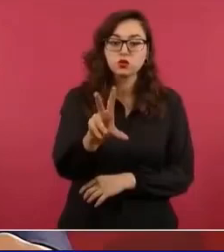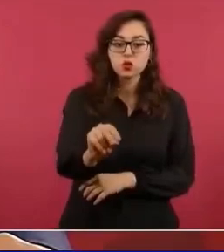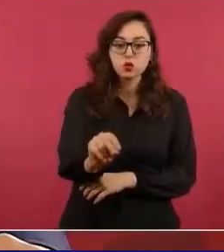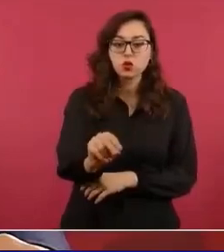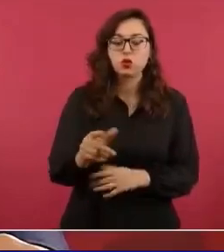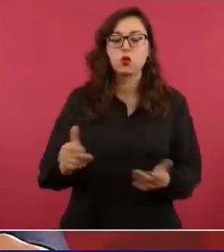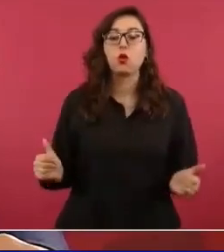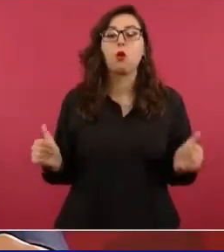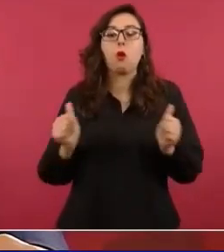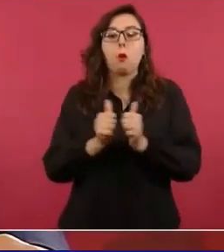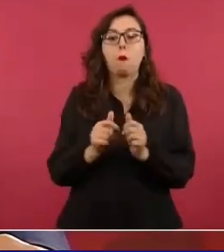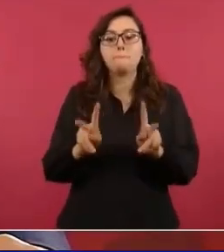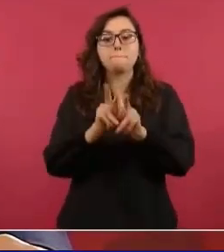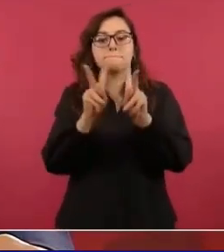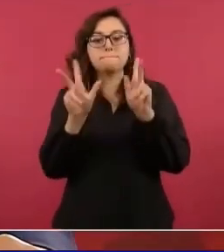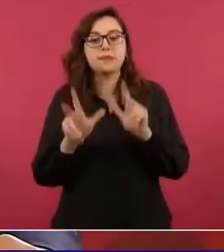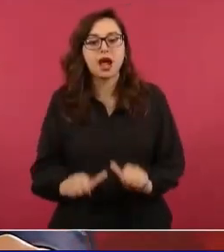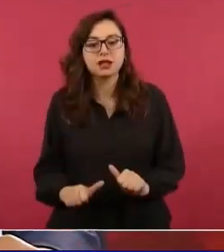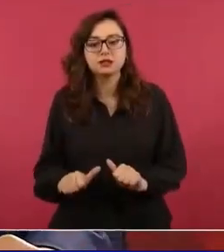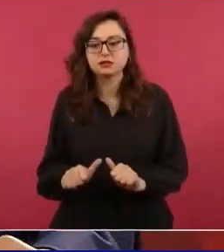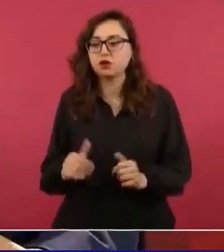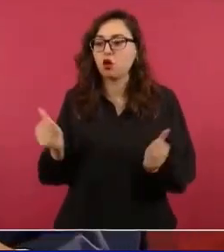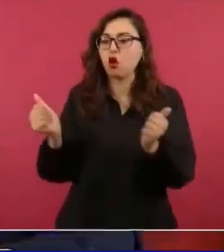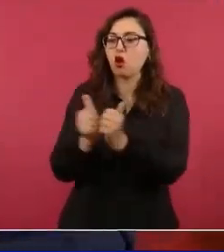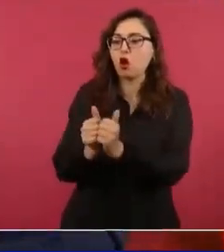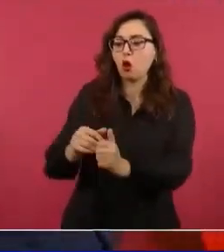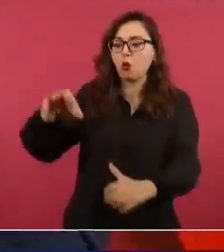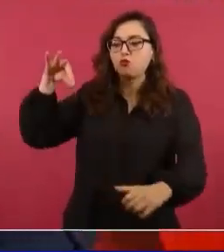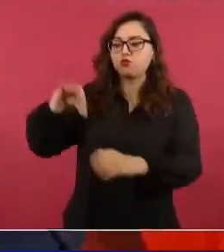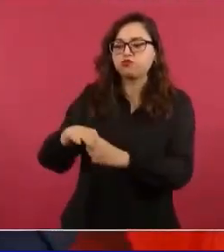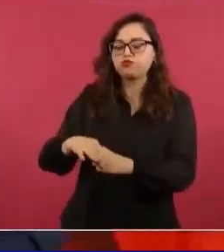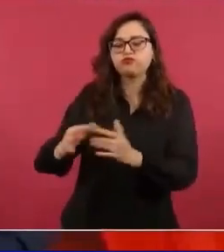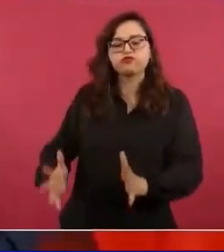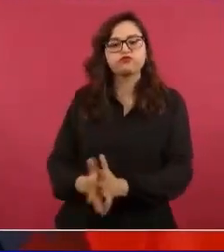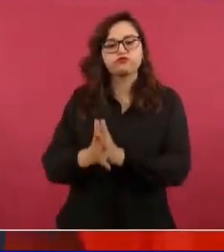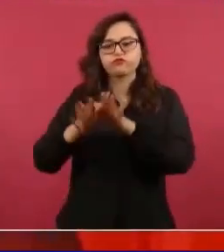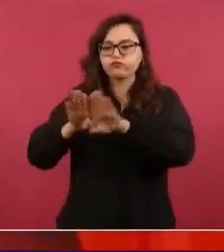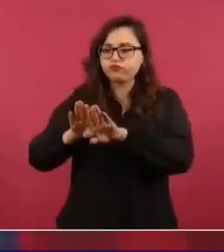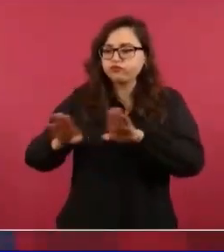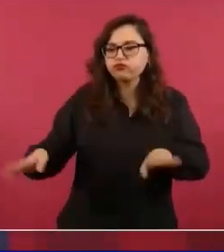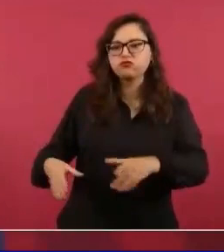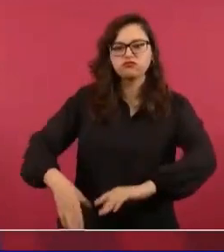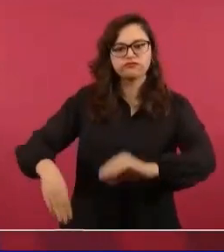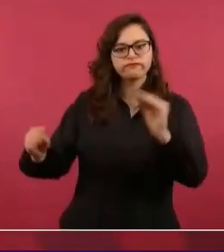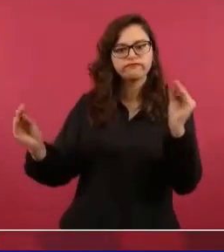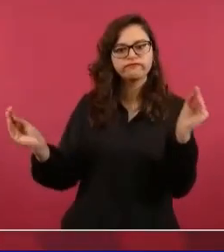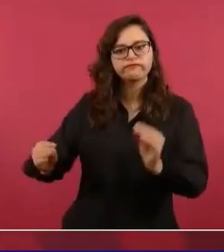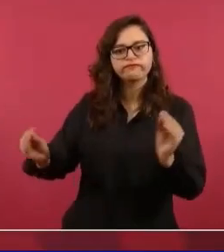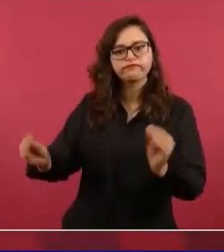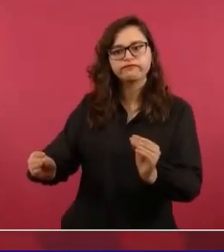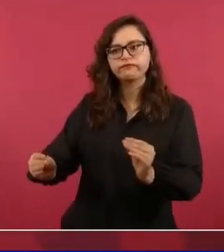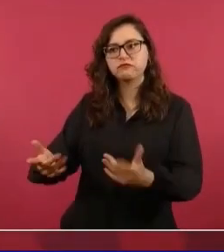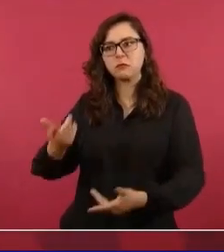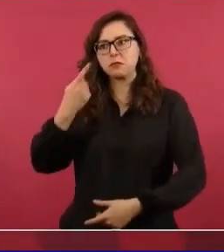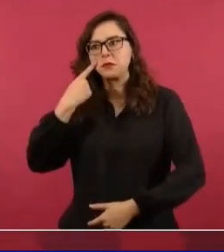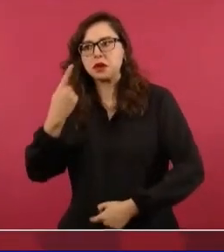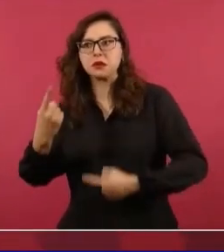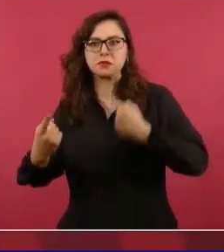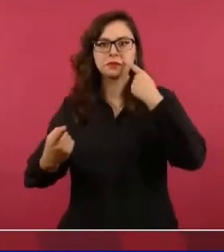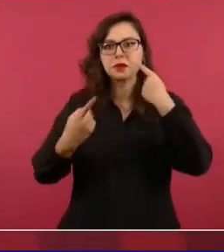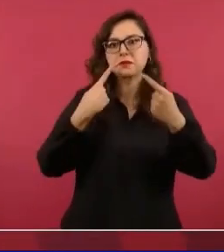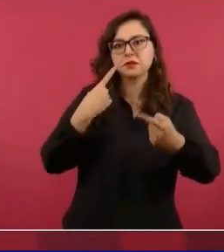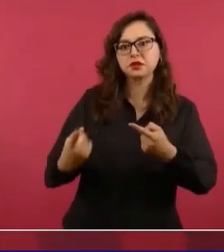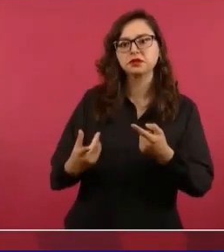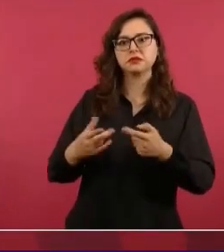la vía pacífica electoral. Los argumentos, convencer, no imponer.